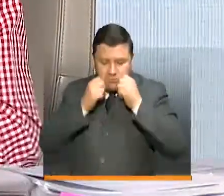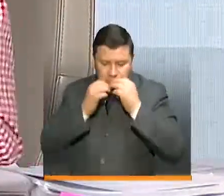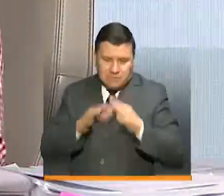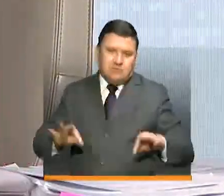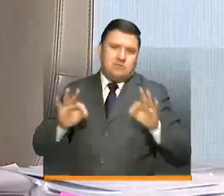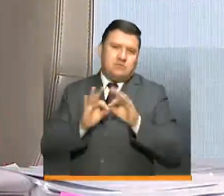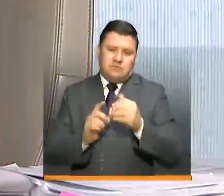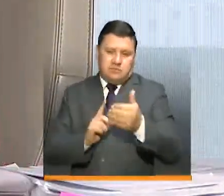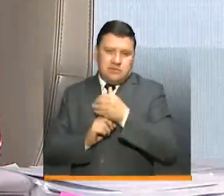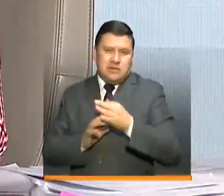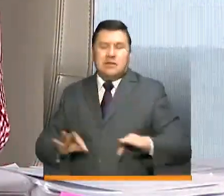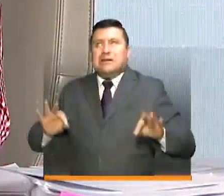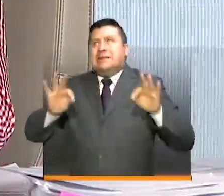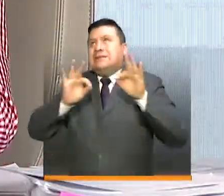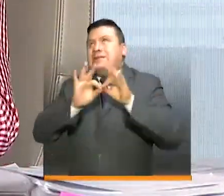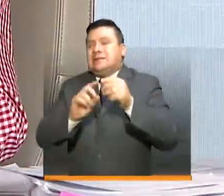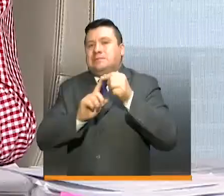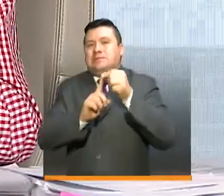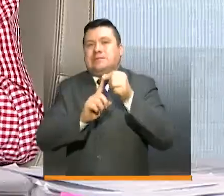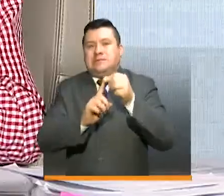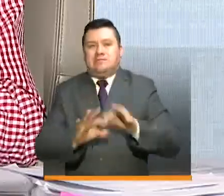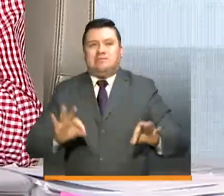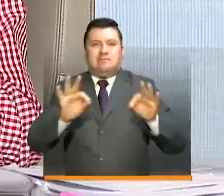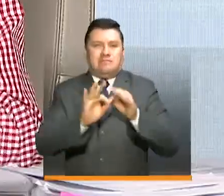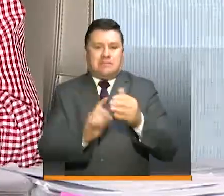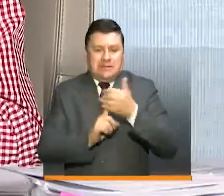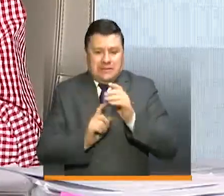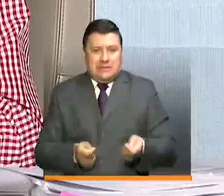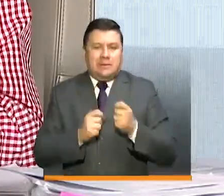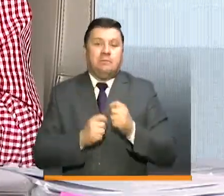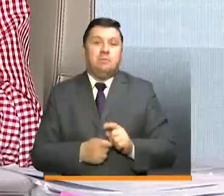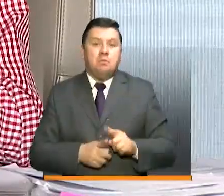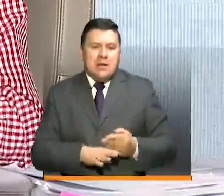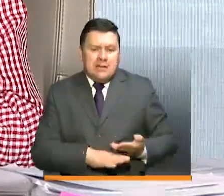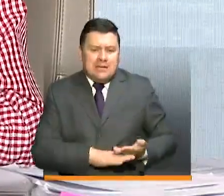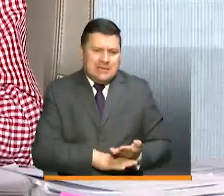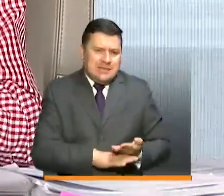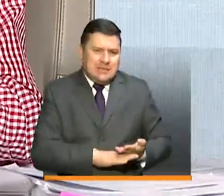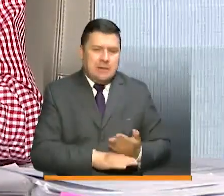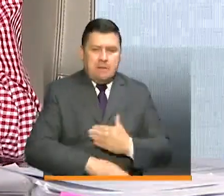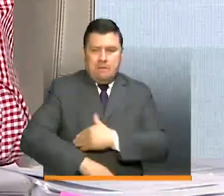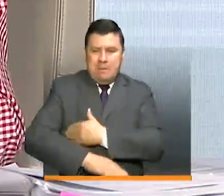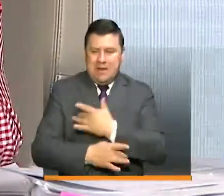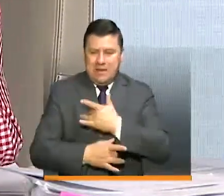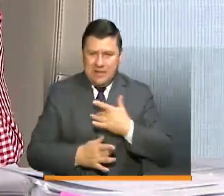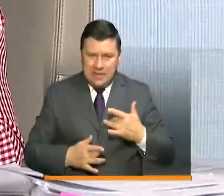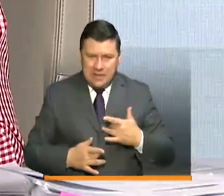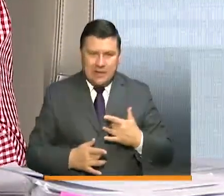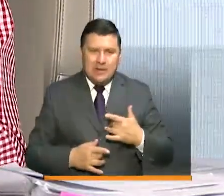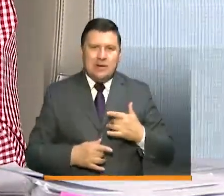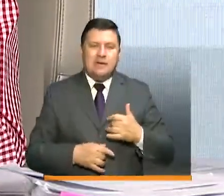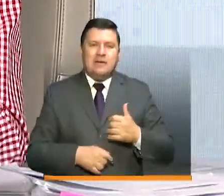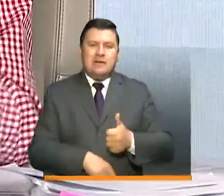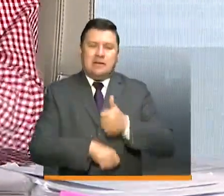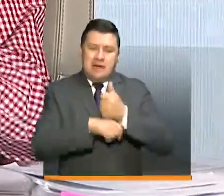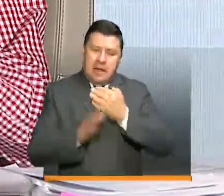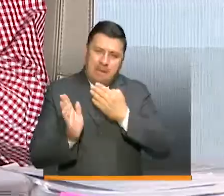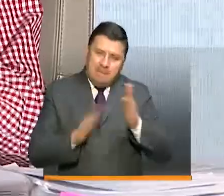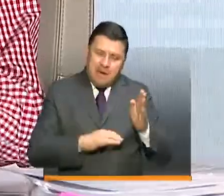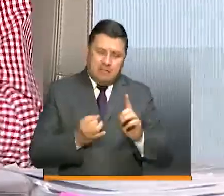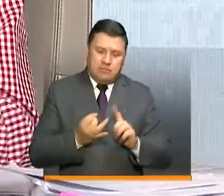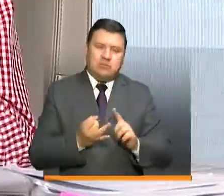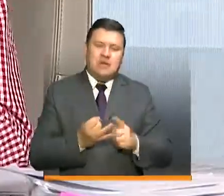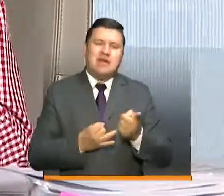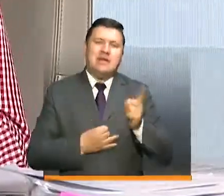marco de la protección de las vidas humanas seguimos un procedimiento muy riguroso, Ministerio de Salud, Dirección Nacional de Planeación,